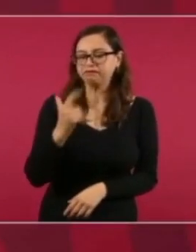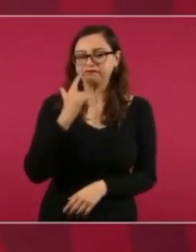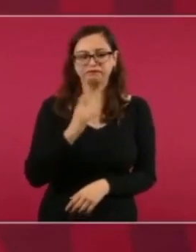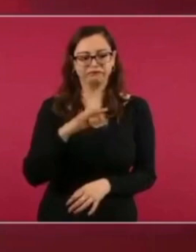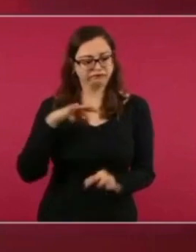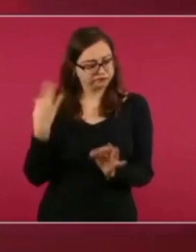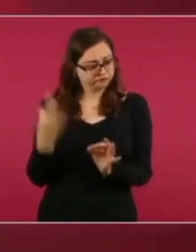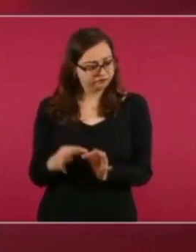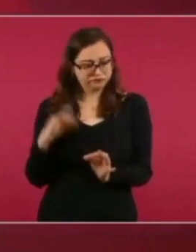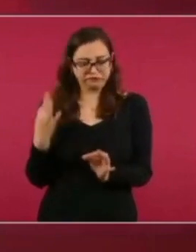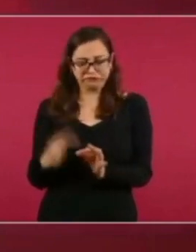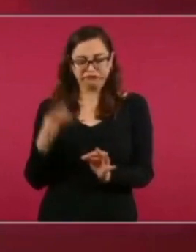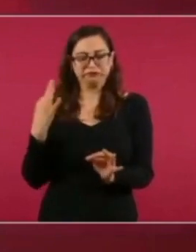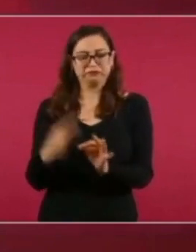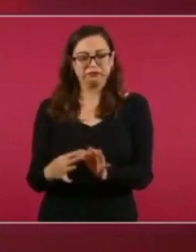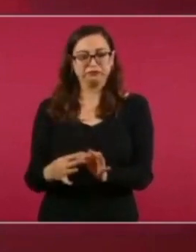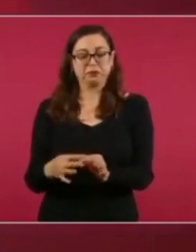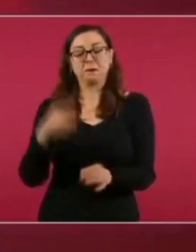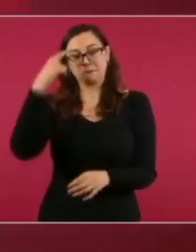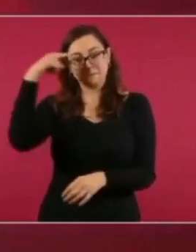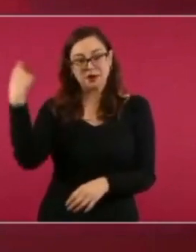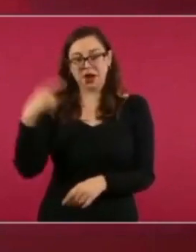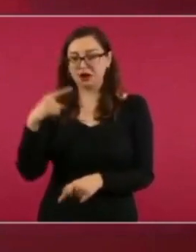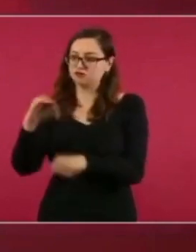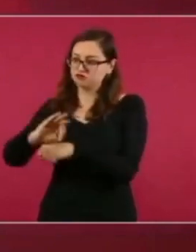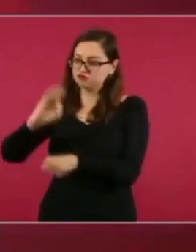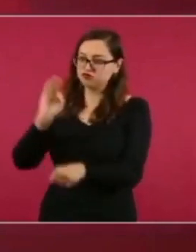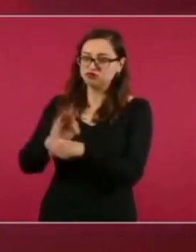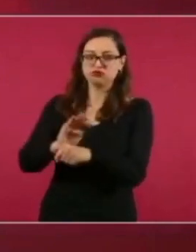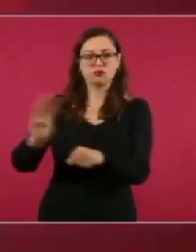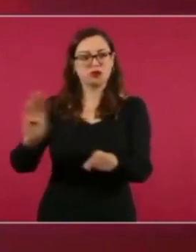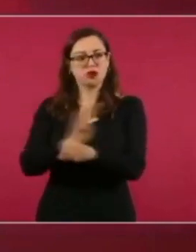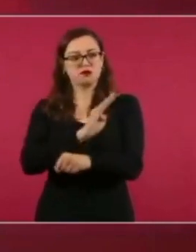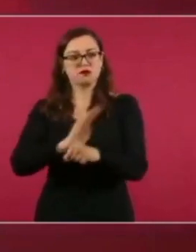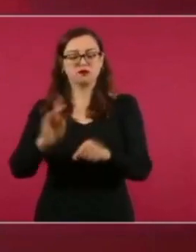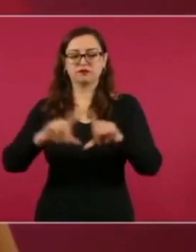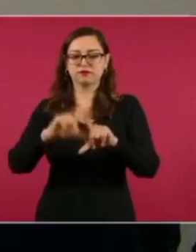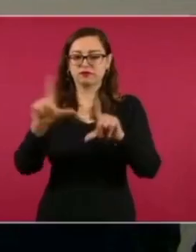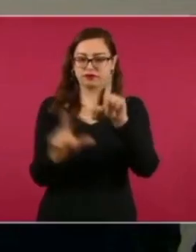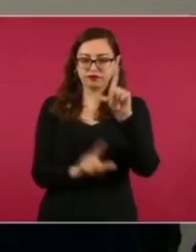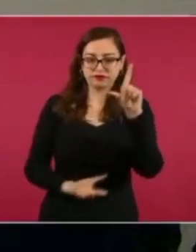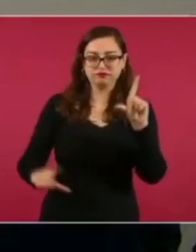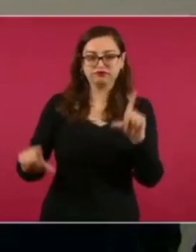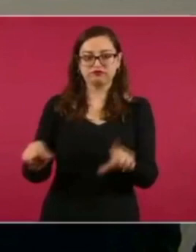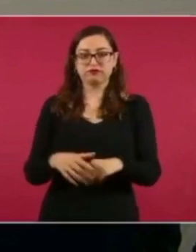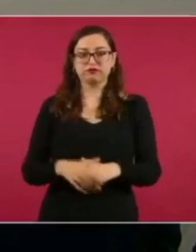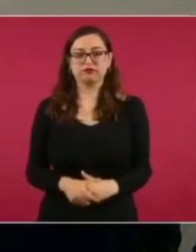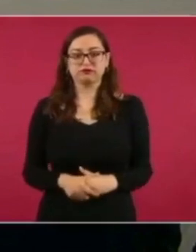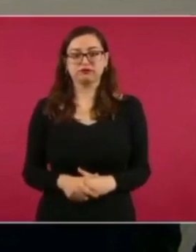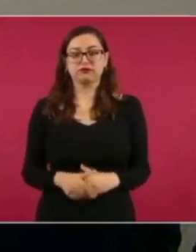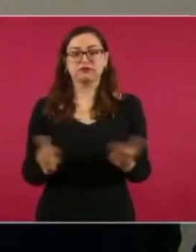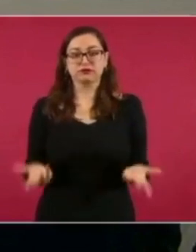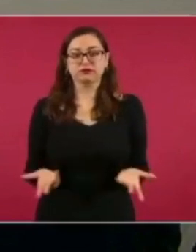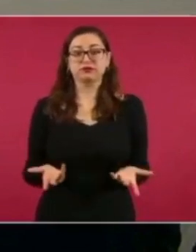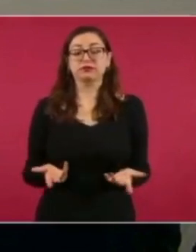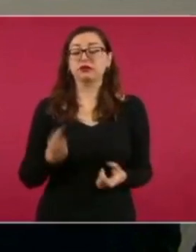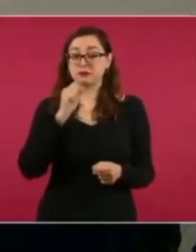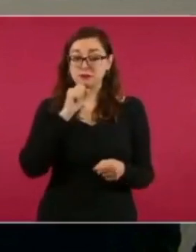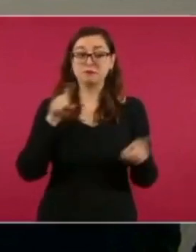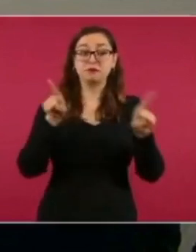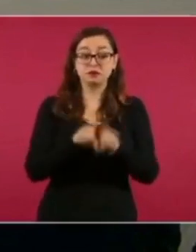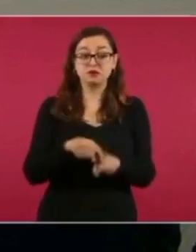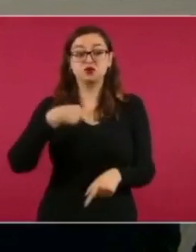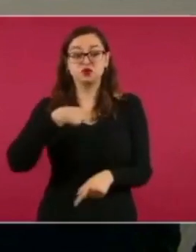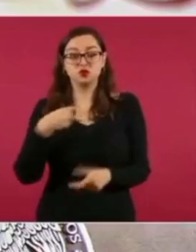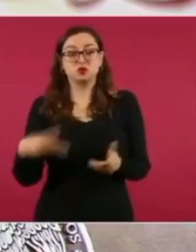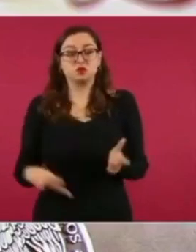me correspondía con tal de meter una carrera a favor de México. La misma dinámica ha sido en las 57 entradas que me